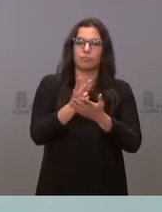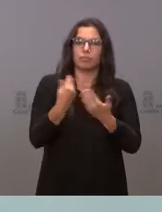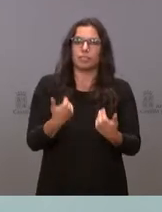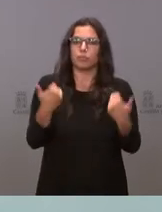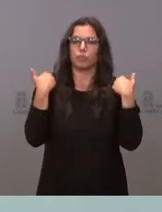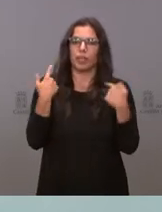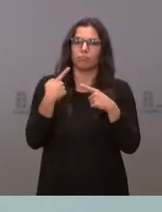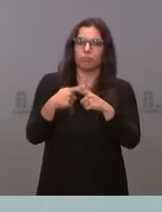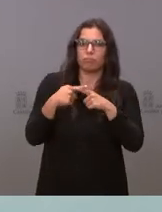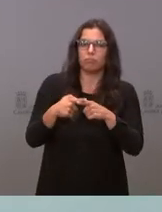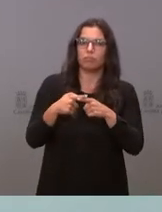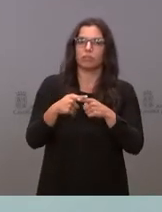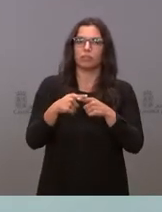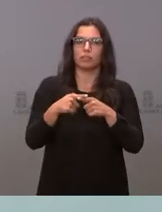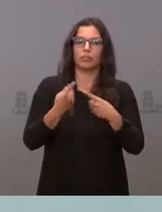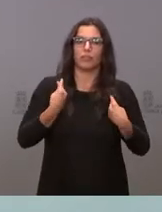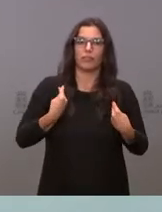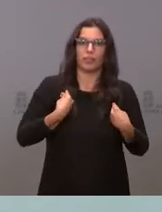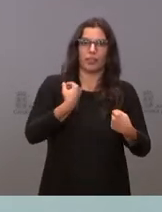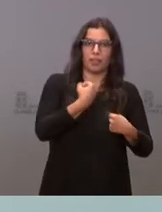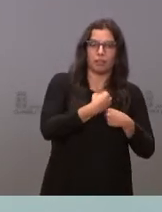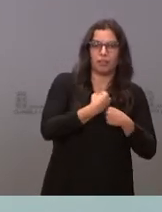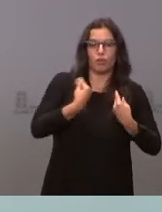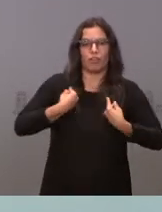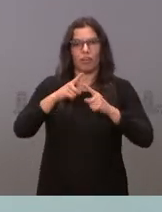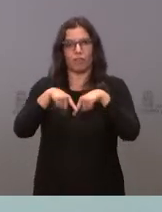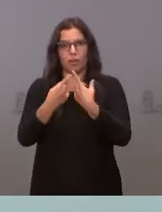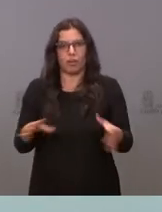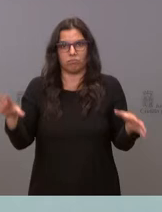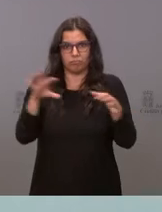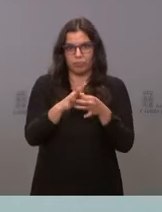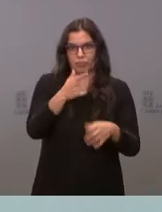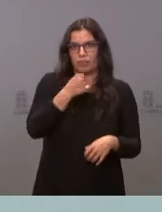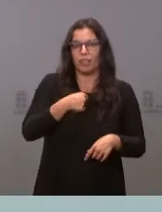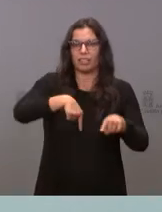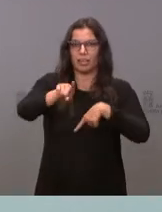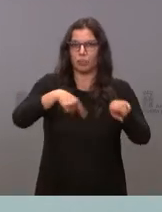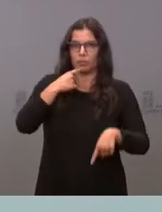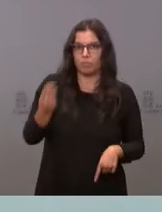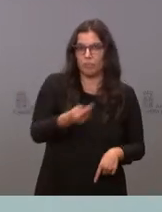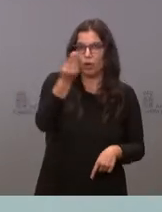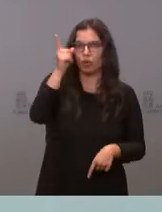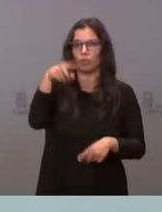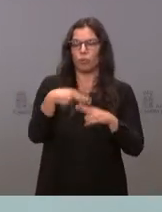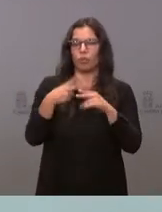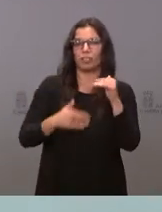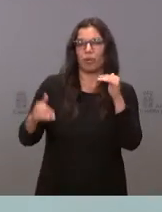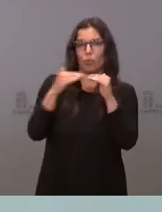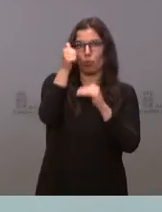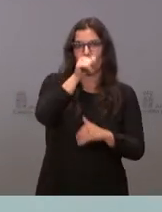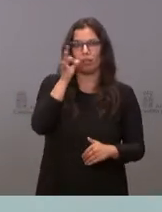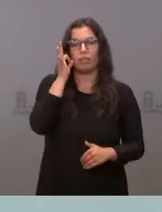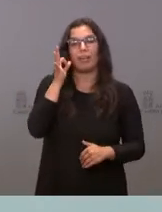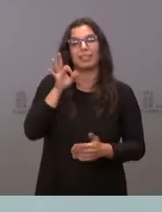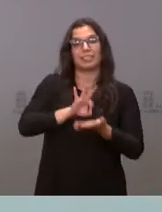conciliación, mejores políticas de transporte, apostar por políticas de igualdad y que haya nuevos